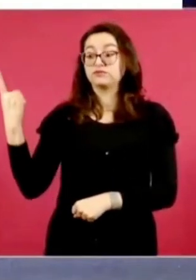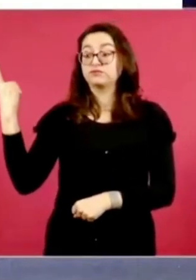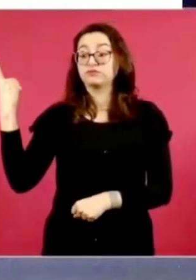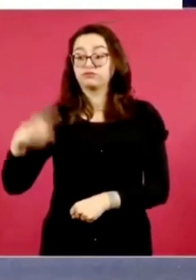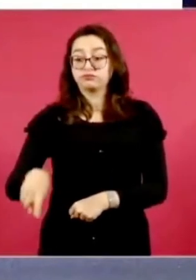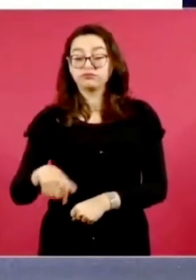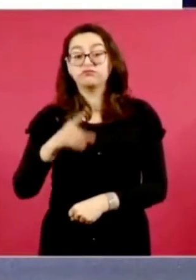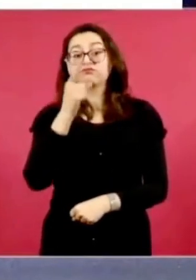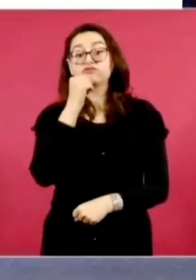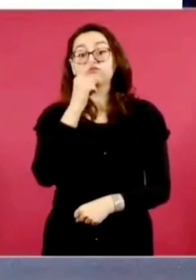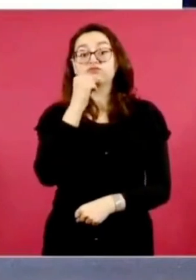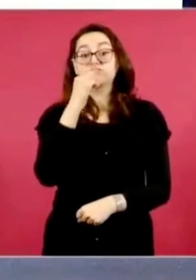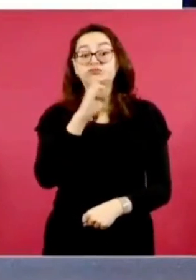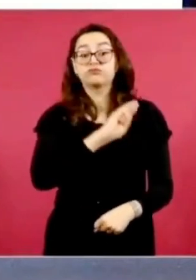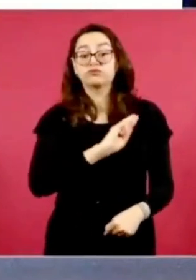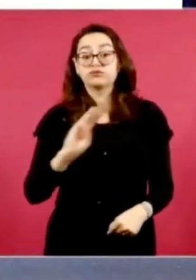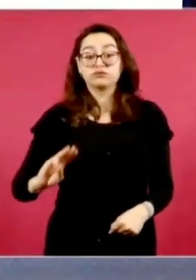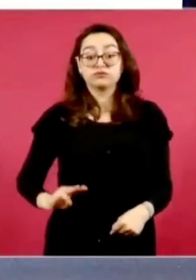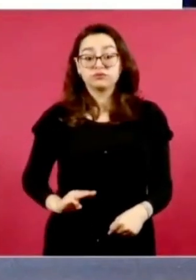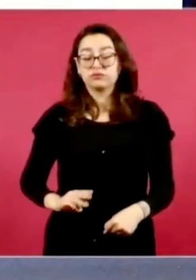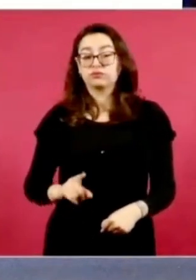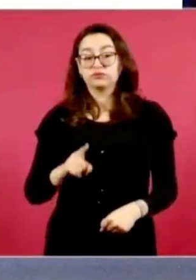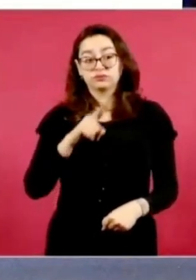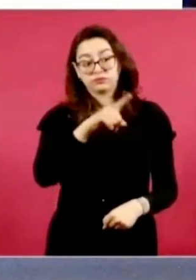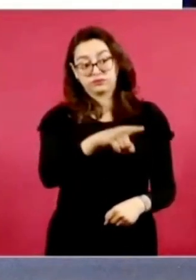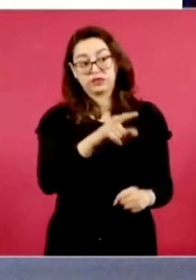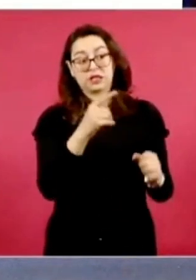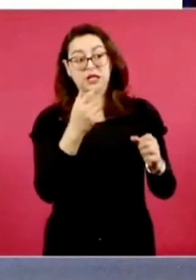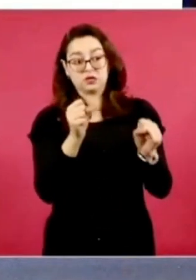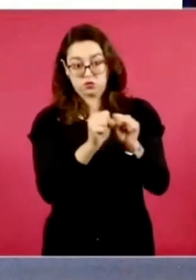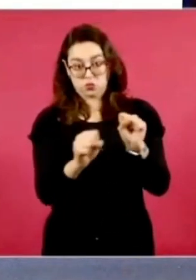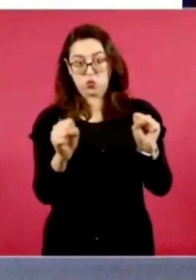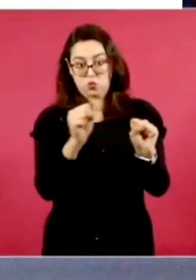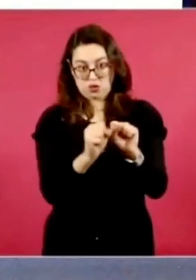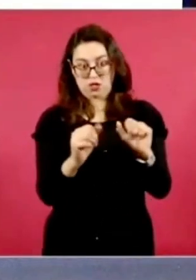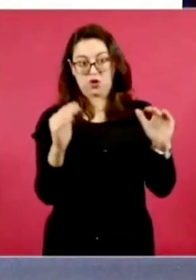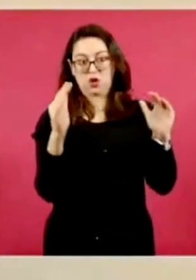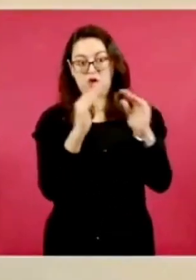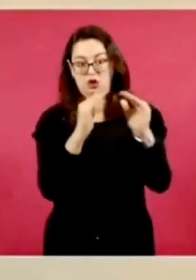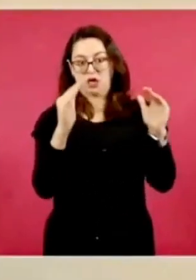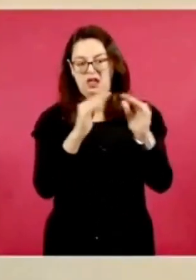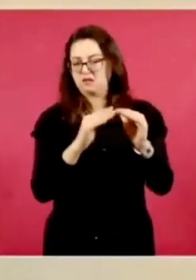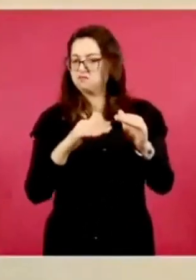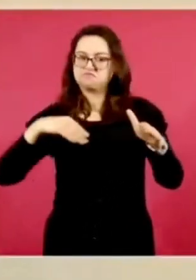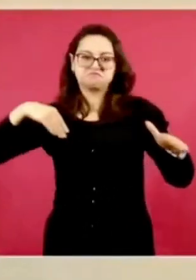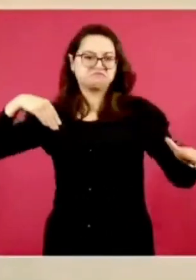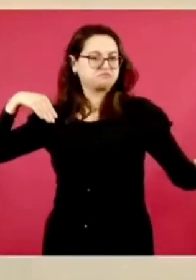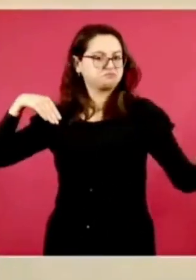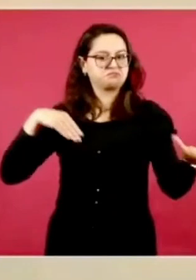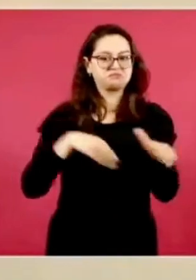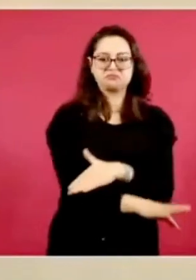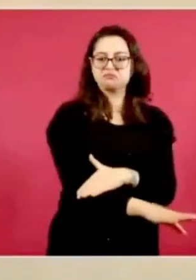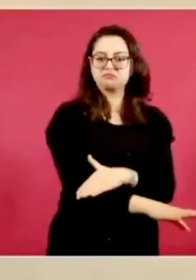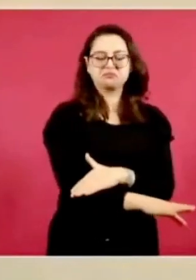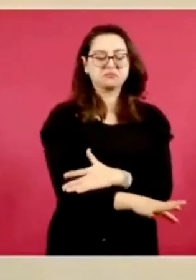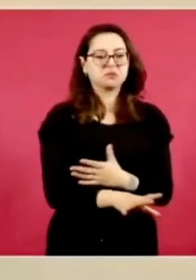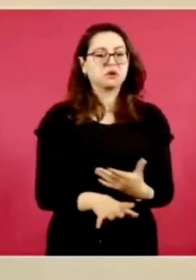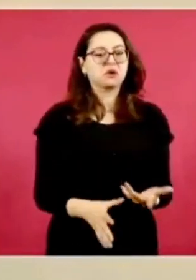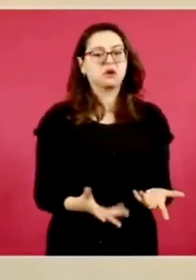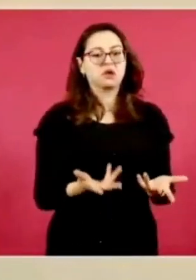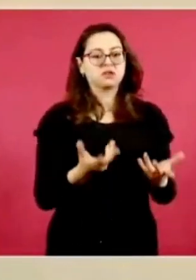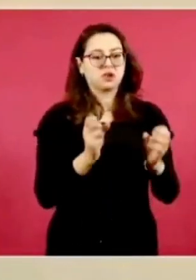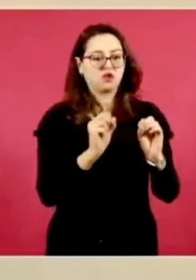policías municipales de Toluca para ingresar sin mandamiento judicial ni causa justificada a las